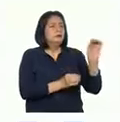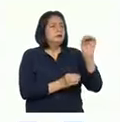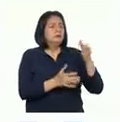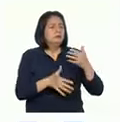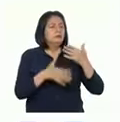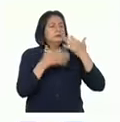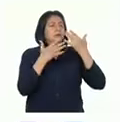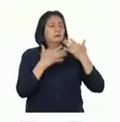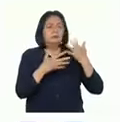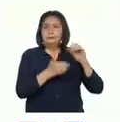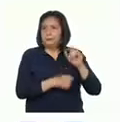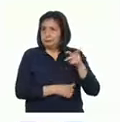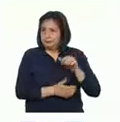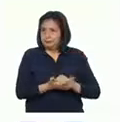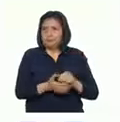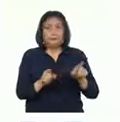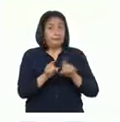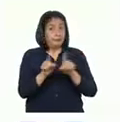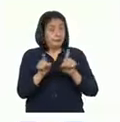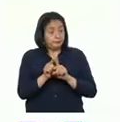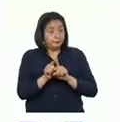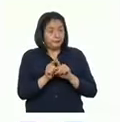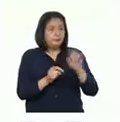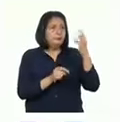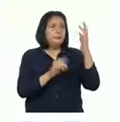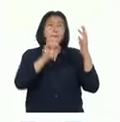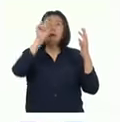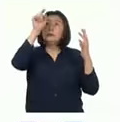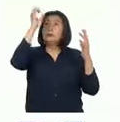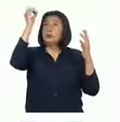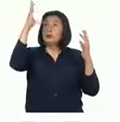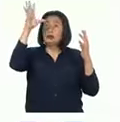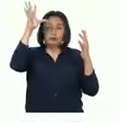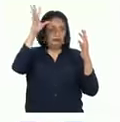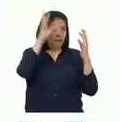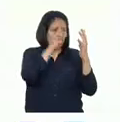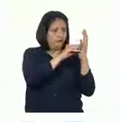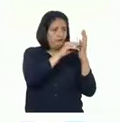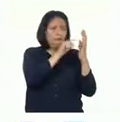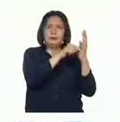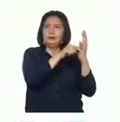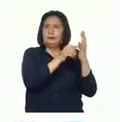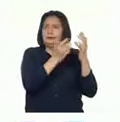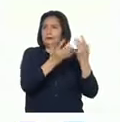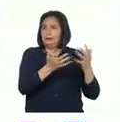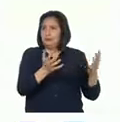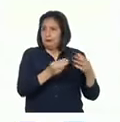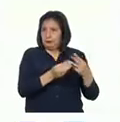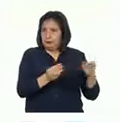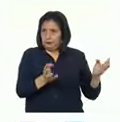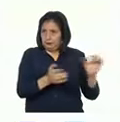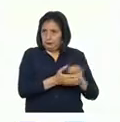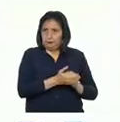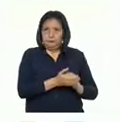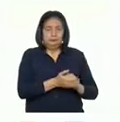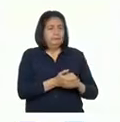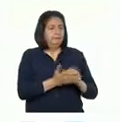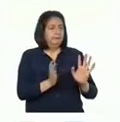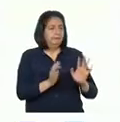oxígeno. Además, captan la energía solar y elaboran materia orgánica.